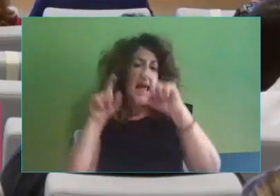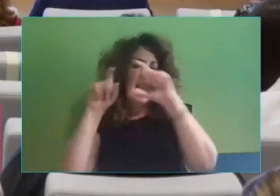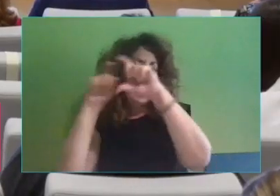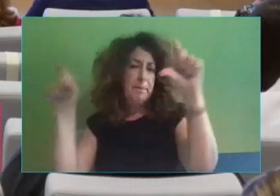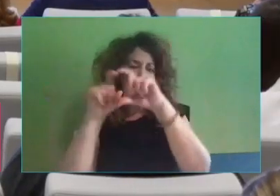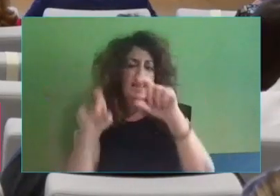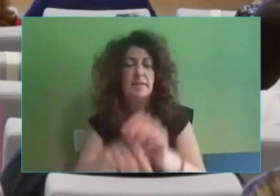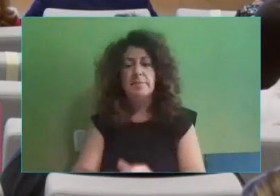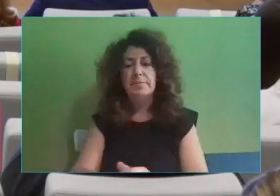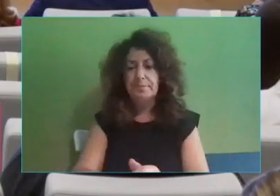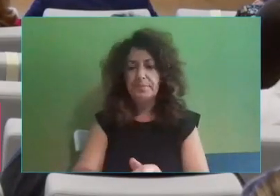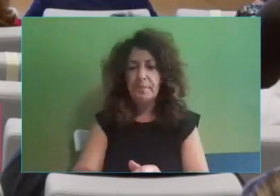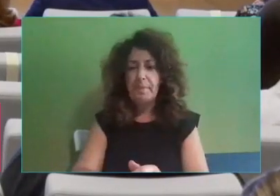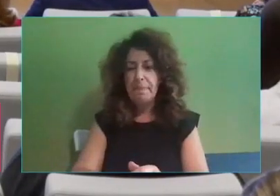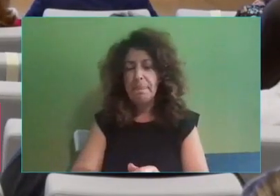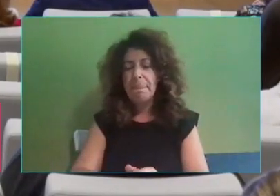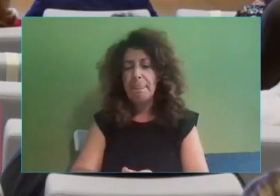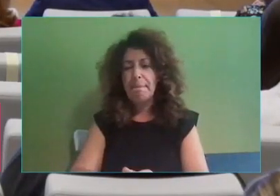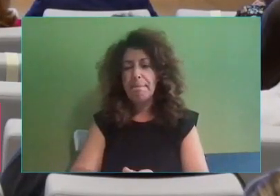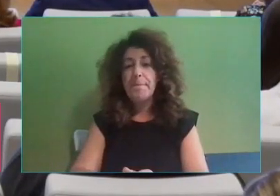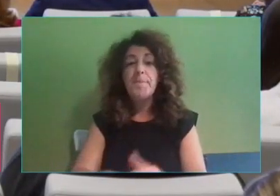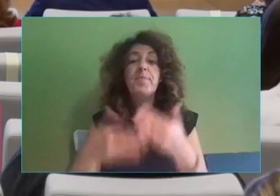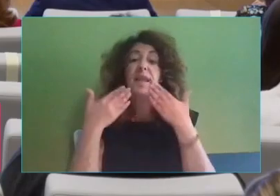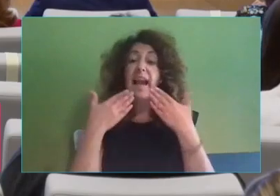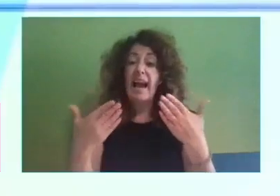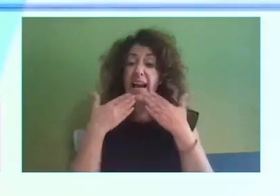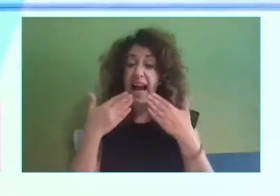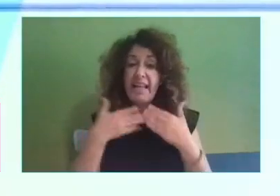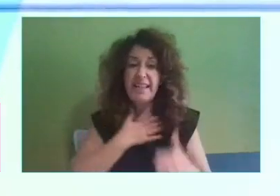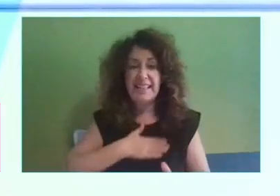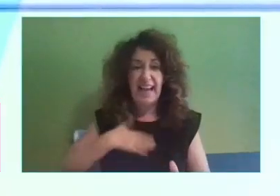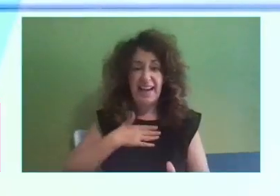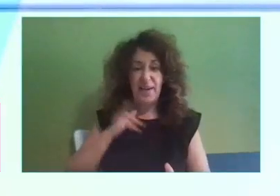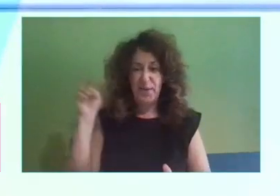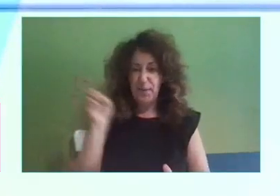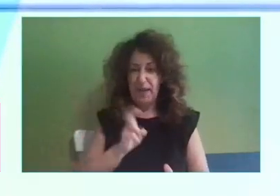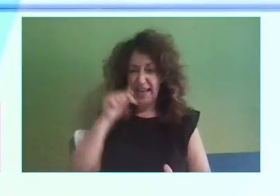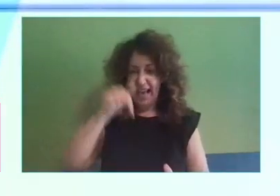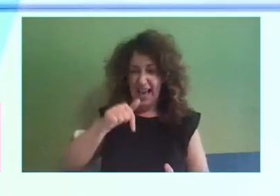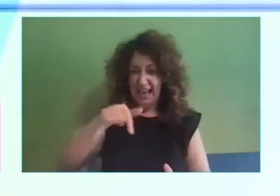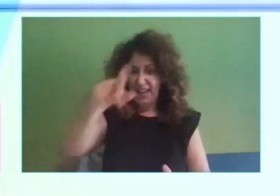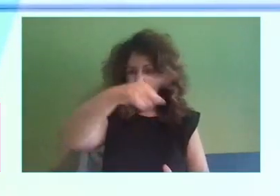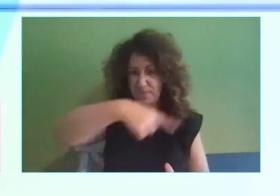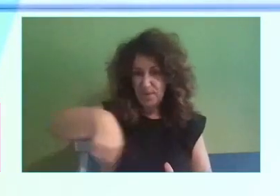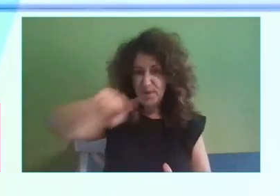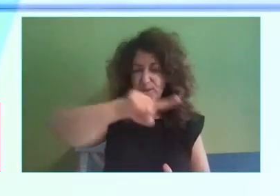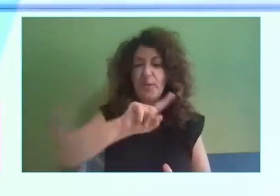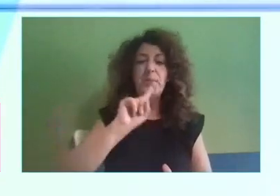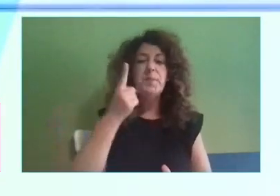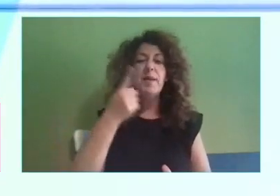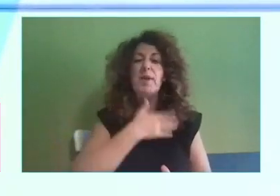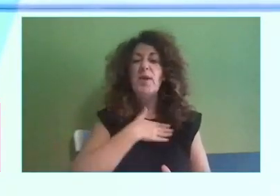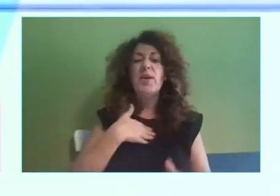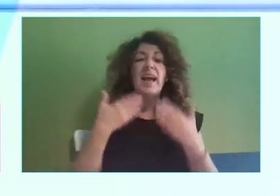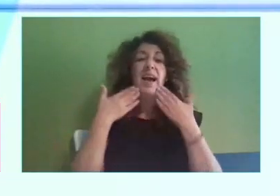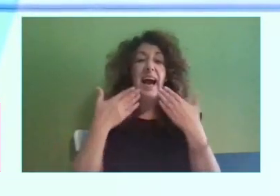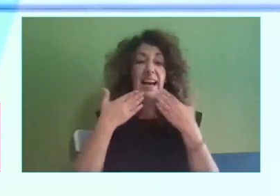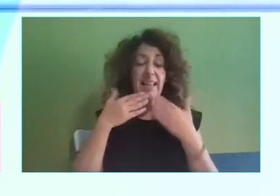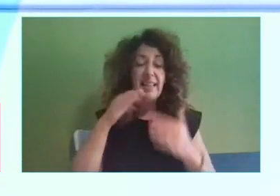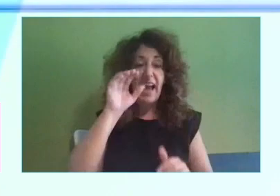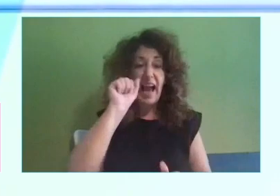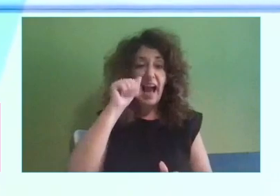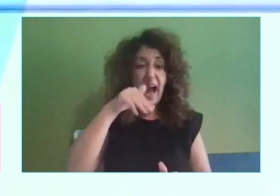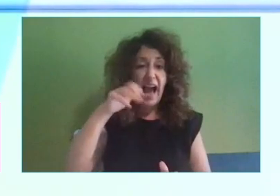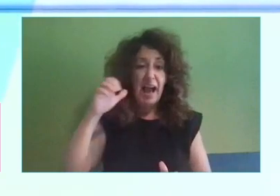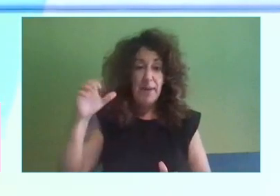pues muchas gracias, encantado de estar aquí con vosotros esta tarde. En primer lugar, quería dar las gracias a METIC y a BJOB por la